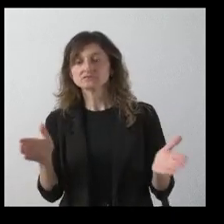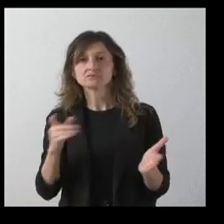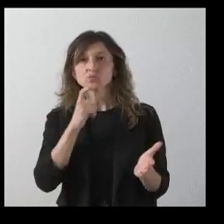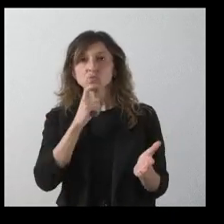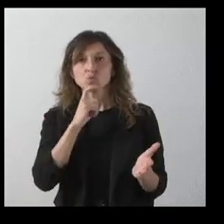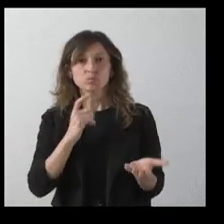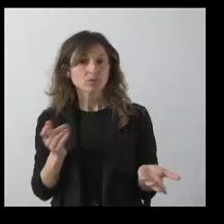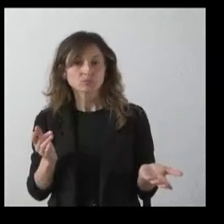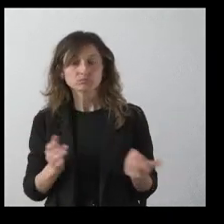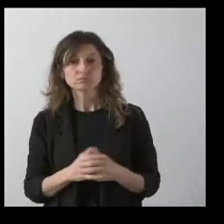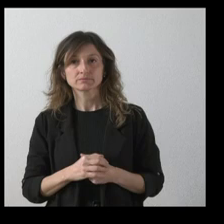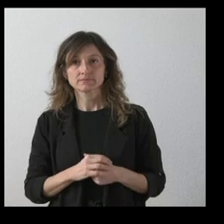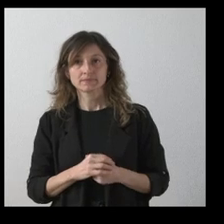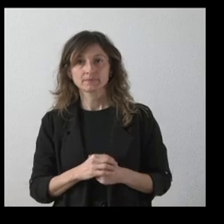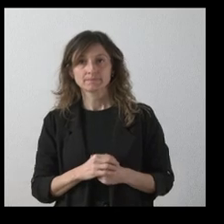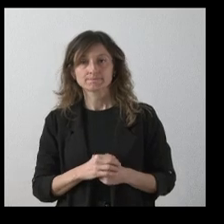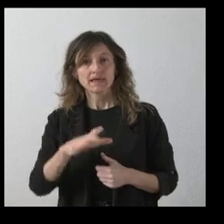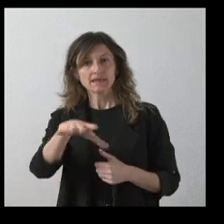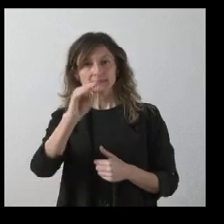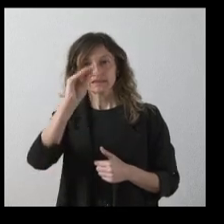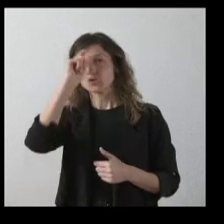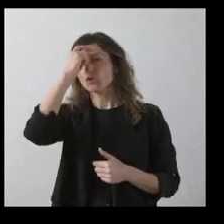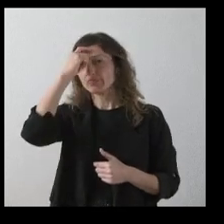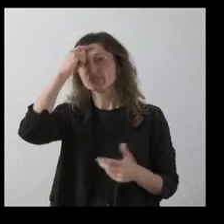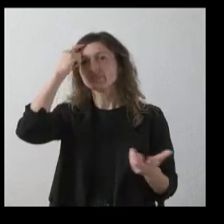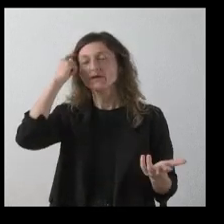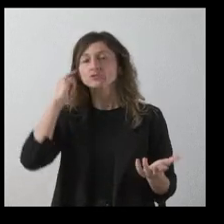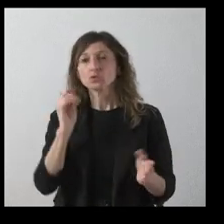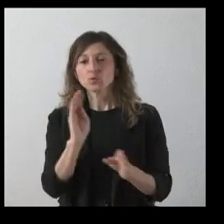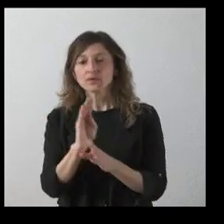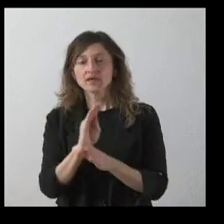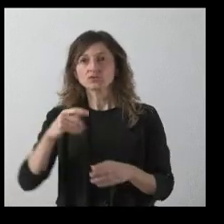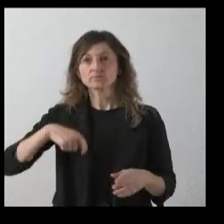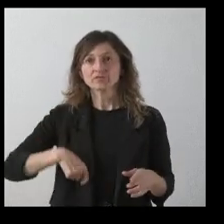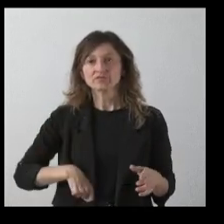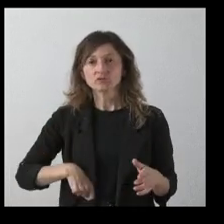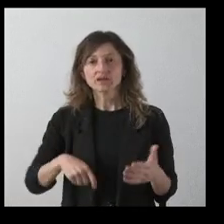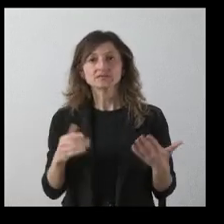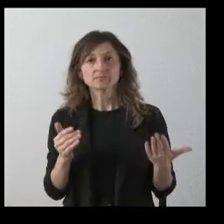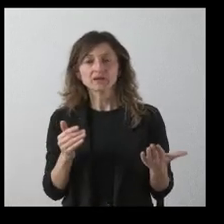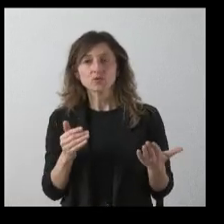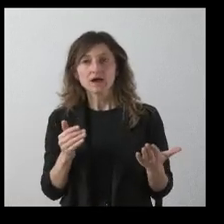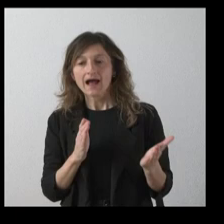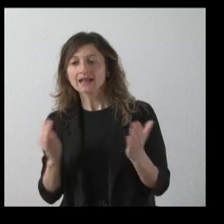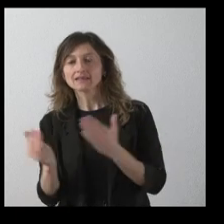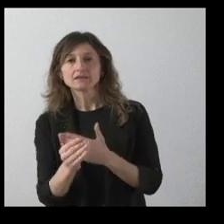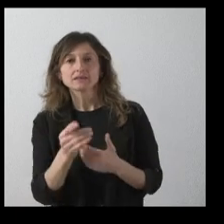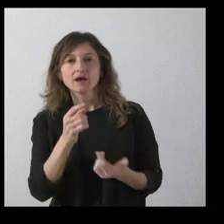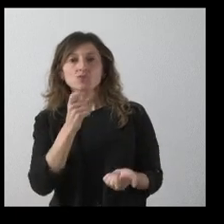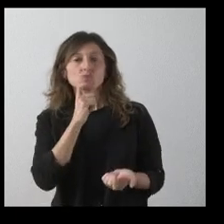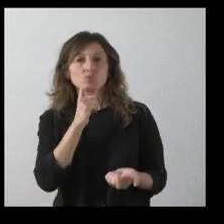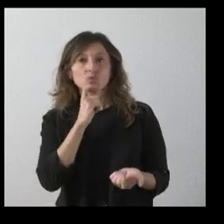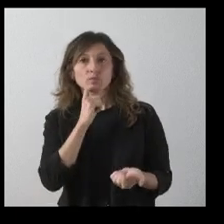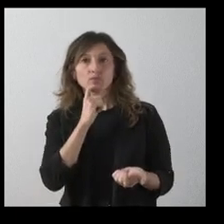no entiendo el concepto de cuidados profesionales, pero ¿qué alternativas se les daría a estas personas